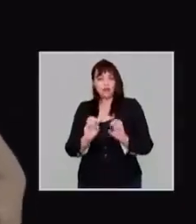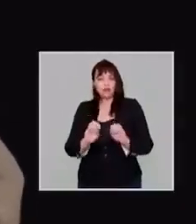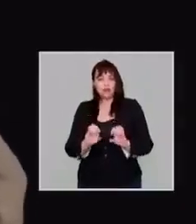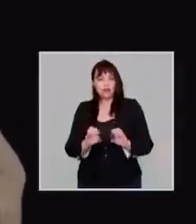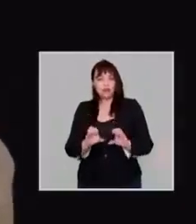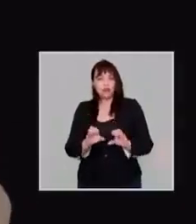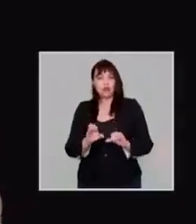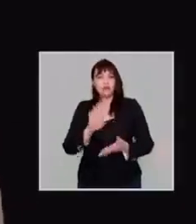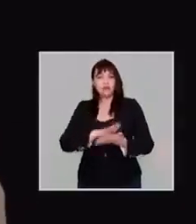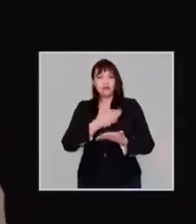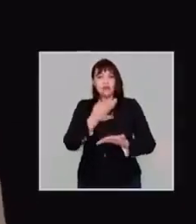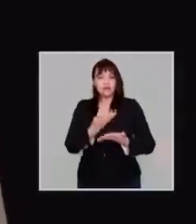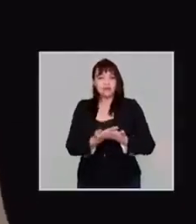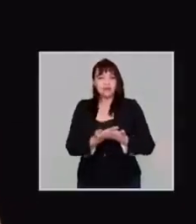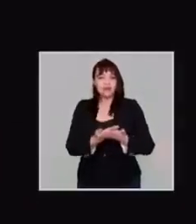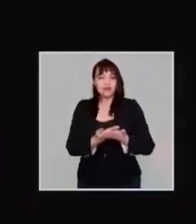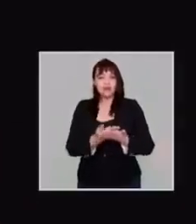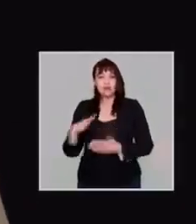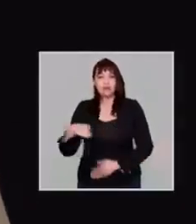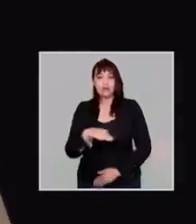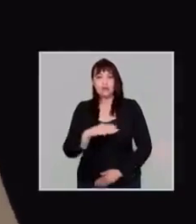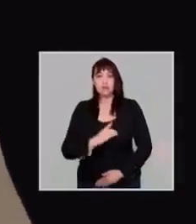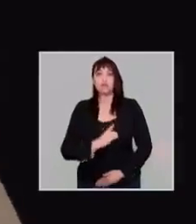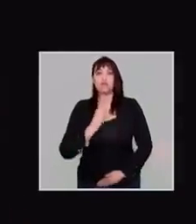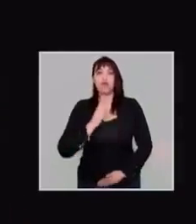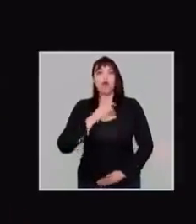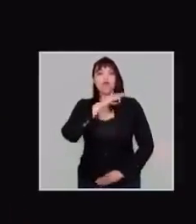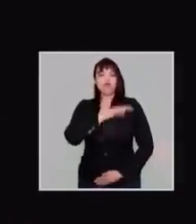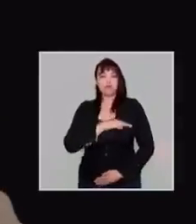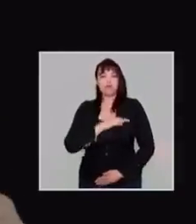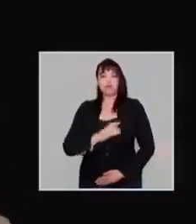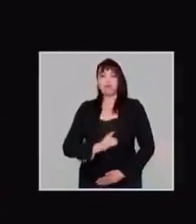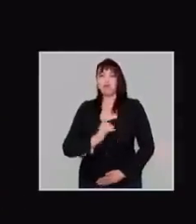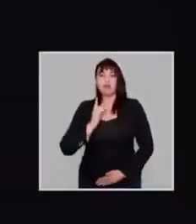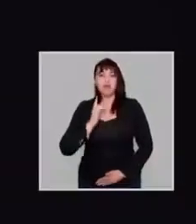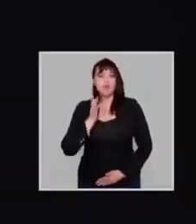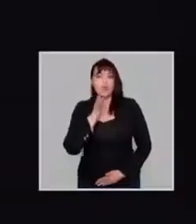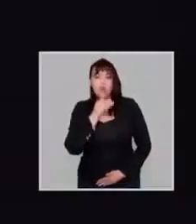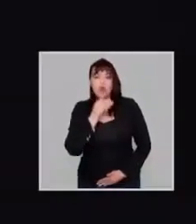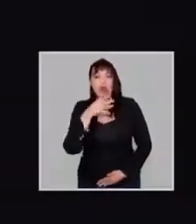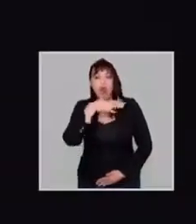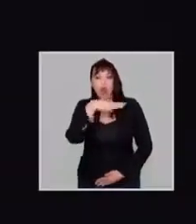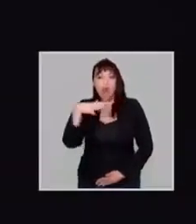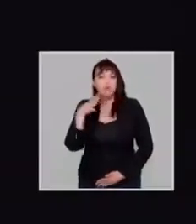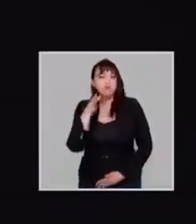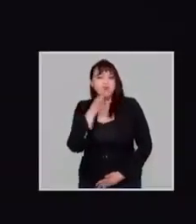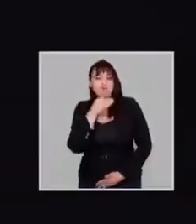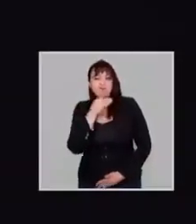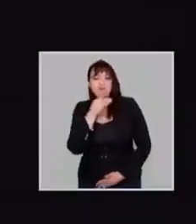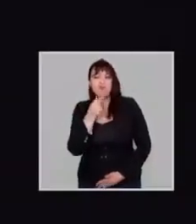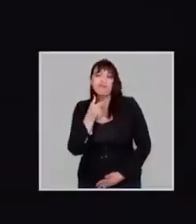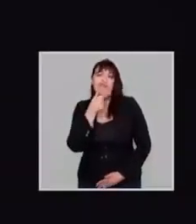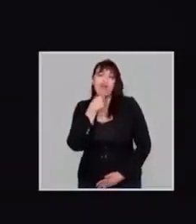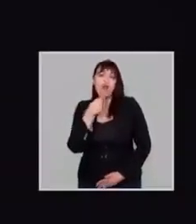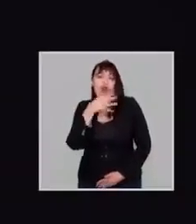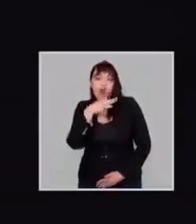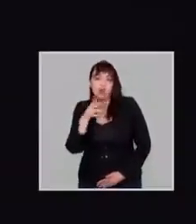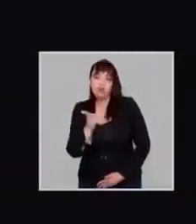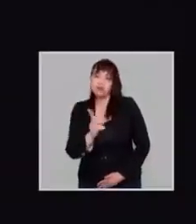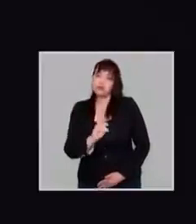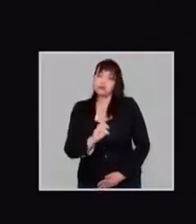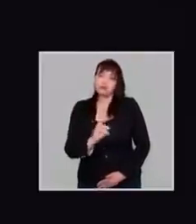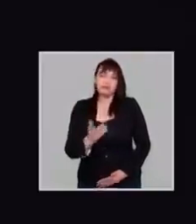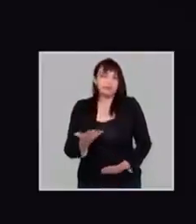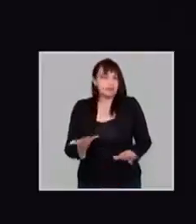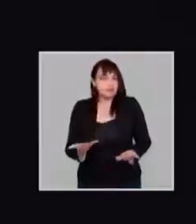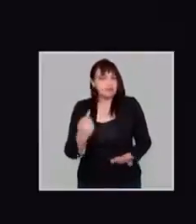derecho a la educación, ni la salud, ni un transporte digno, ni una jubilación digna, ni siquiera agua para ponerlo en simple, ni siquiera el agua.